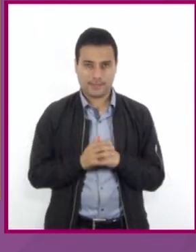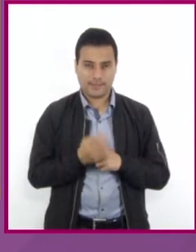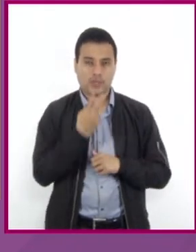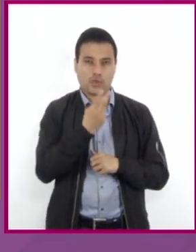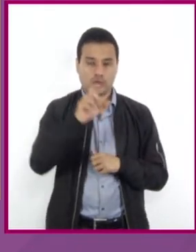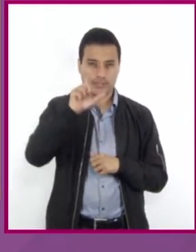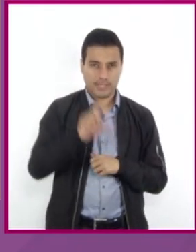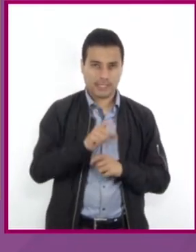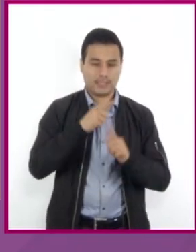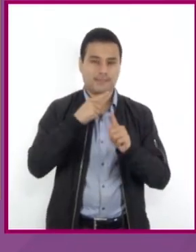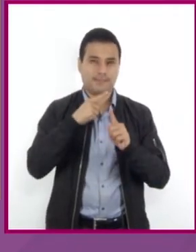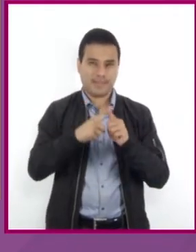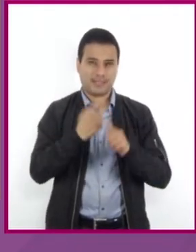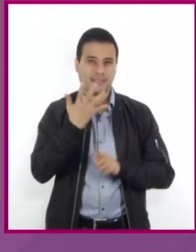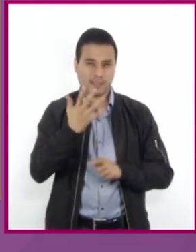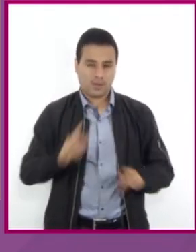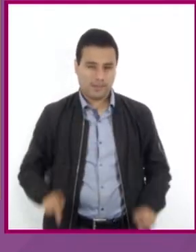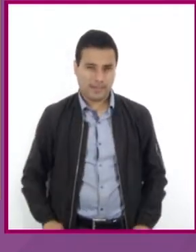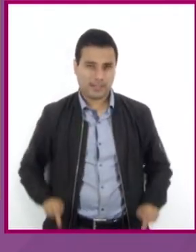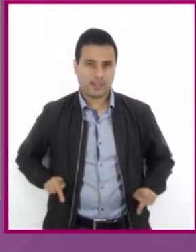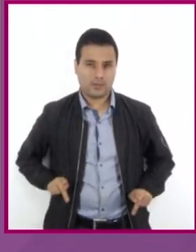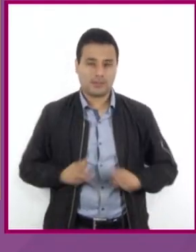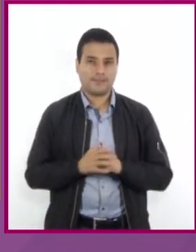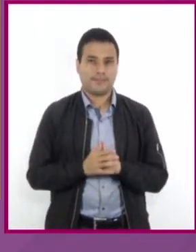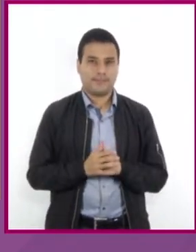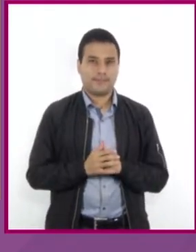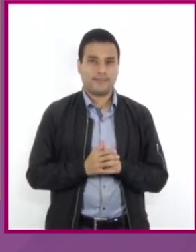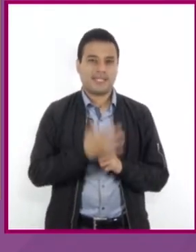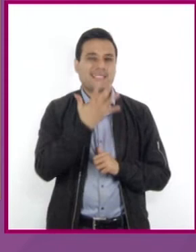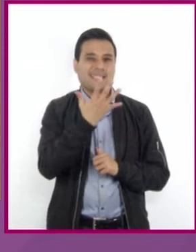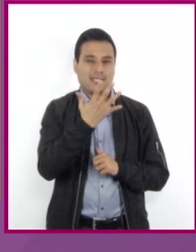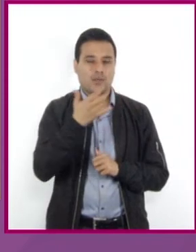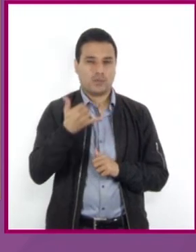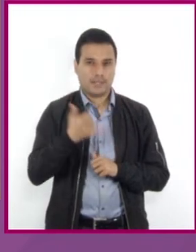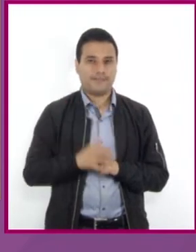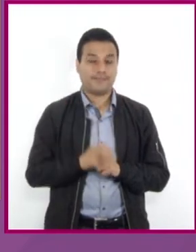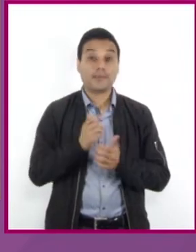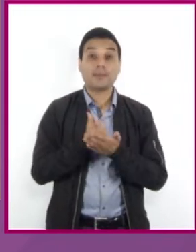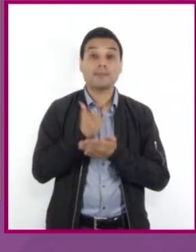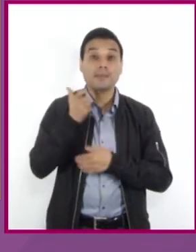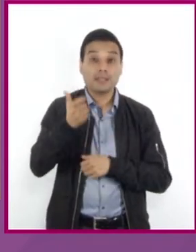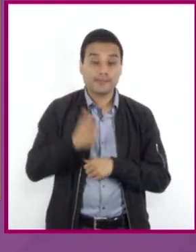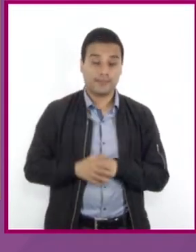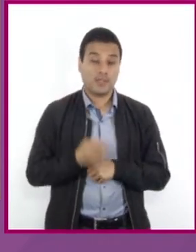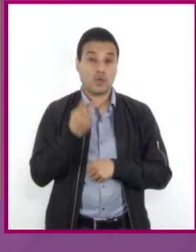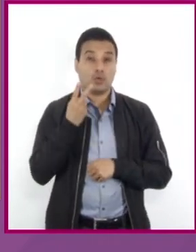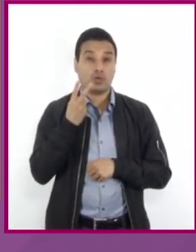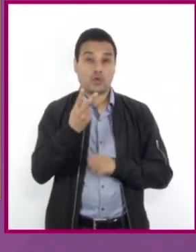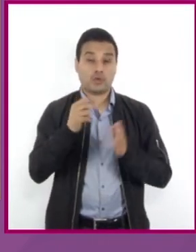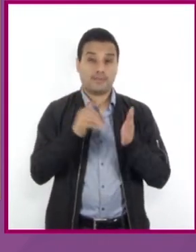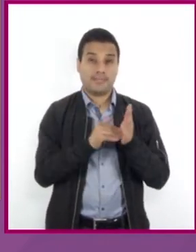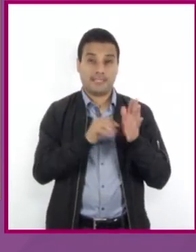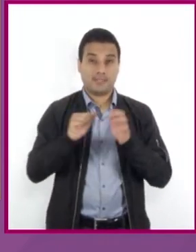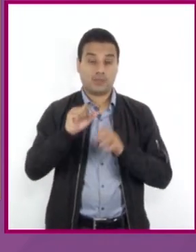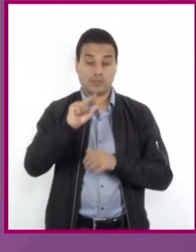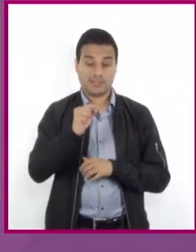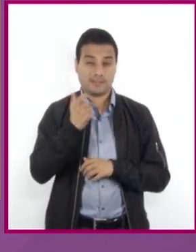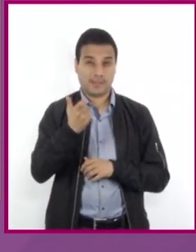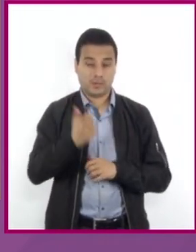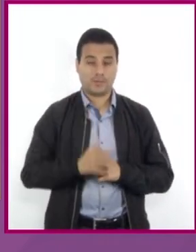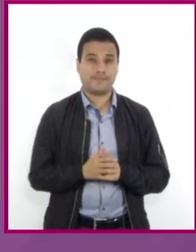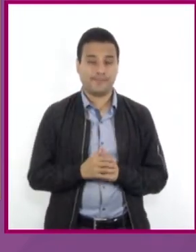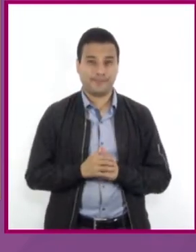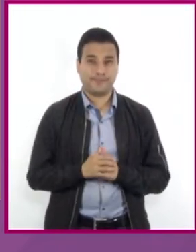y cinco pantalones las representamos con 5Y pagando en caja 2,670 pesos.